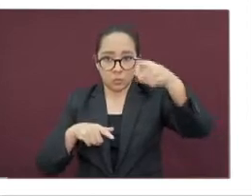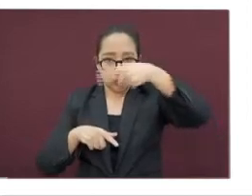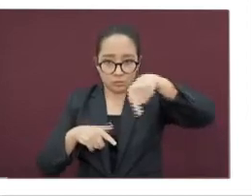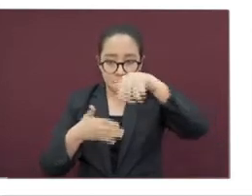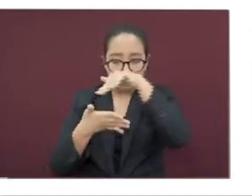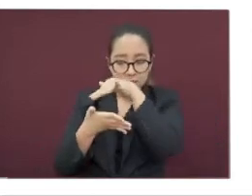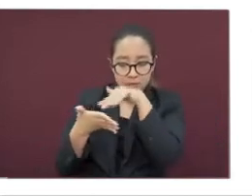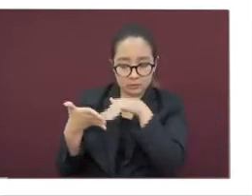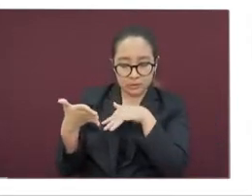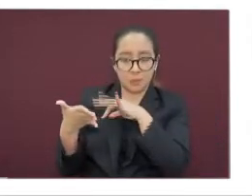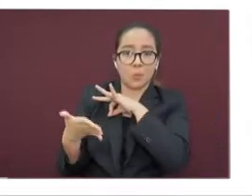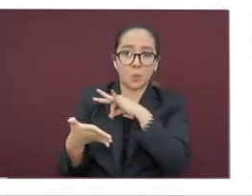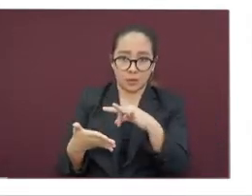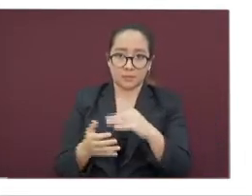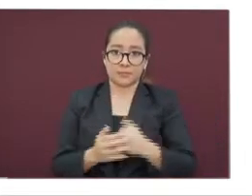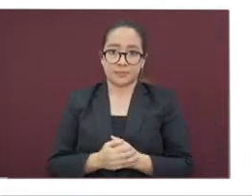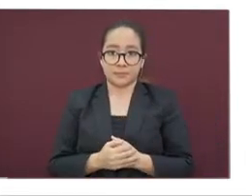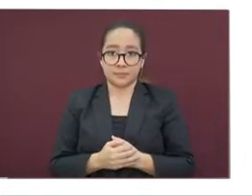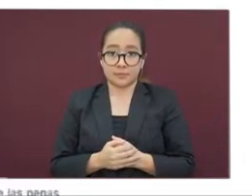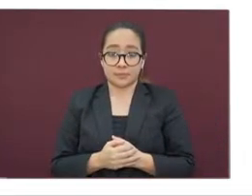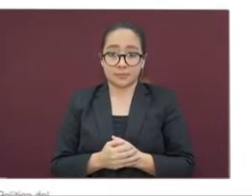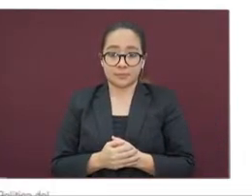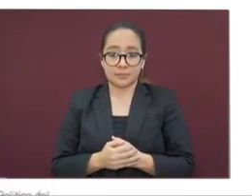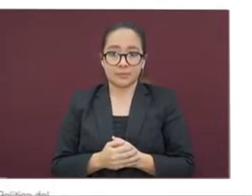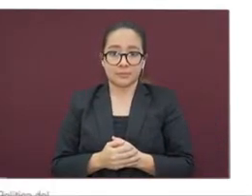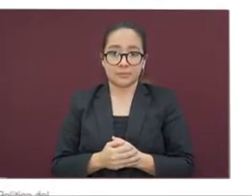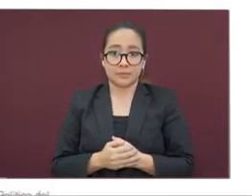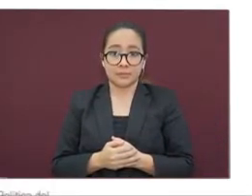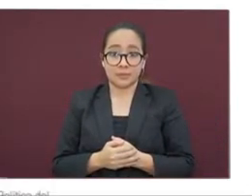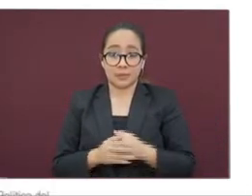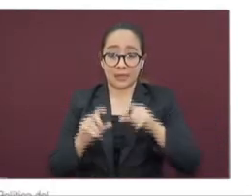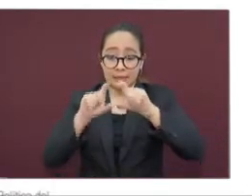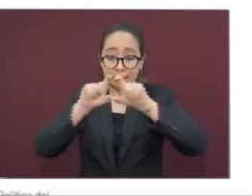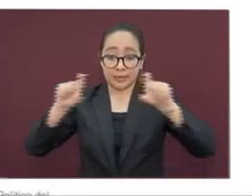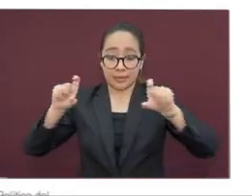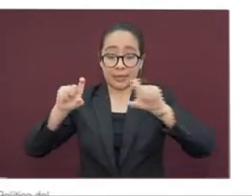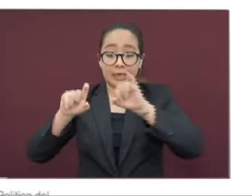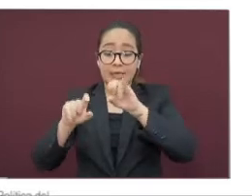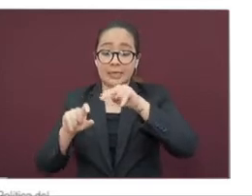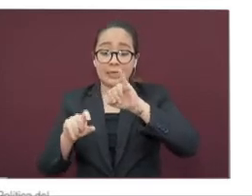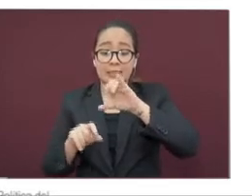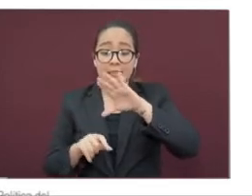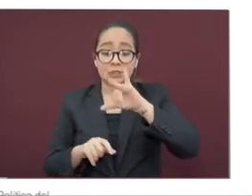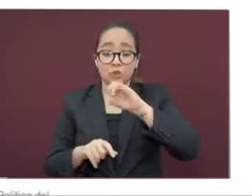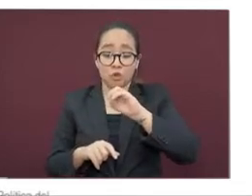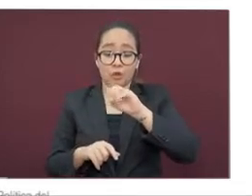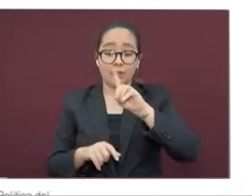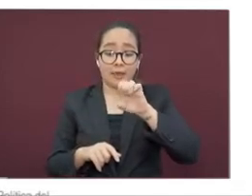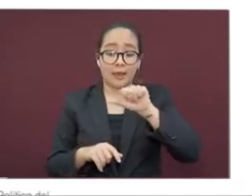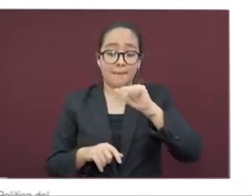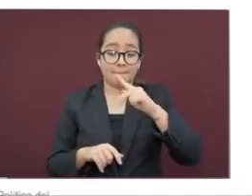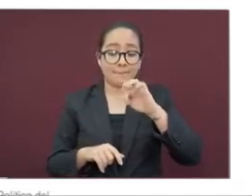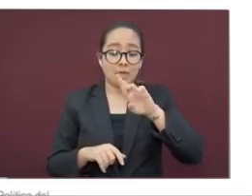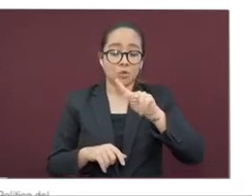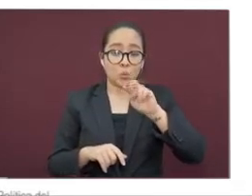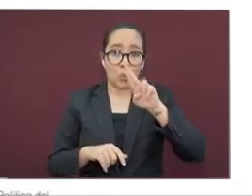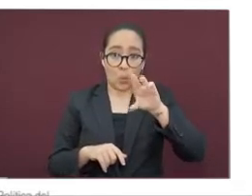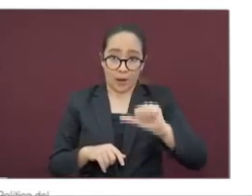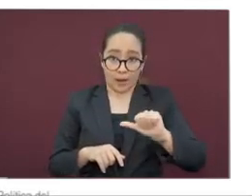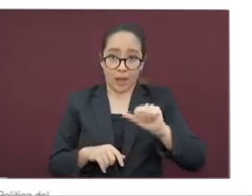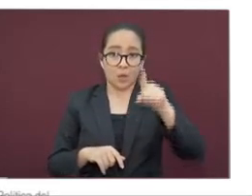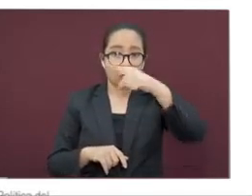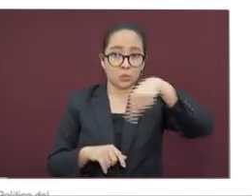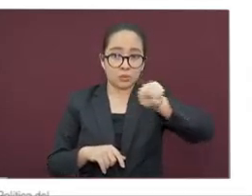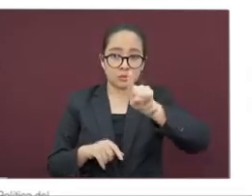detalles. Y en donde dice, inicio de apertura, observarán esta